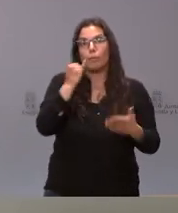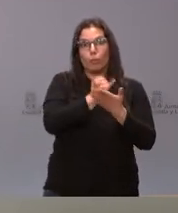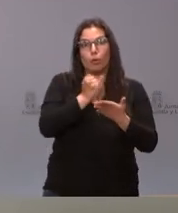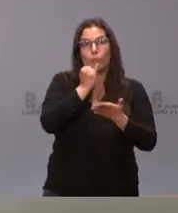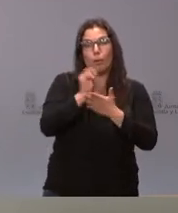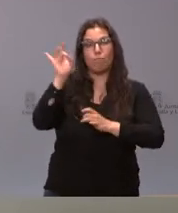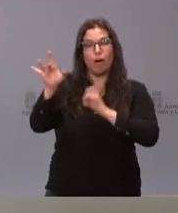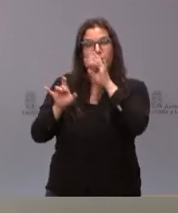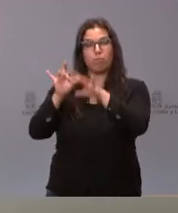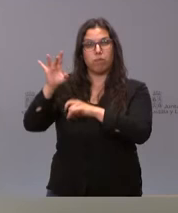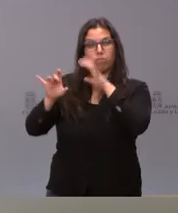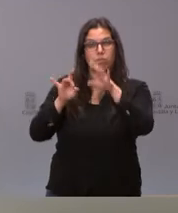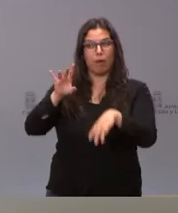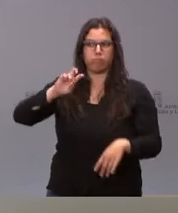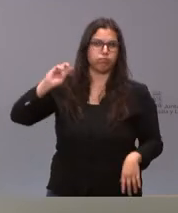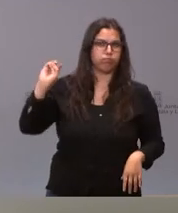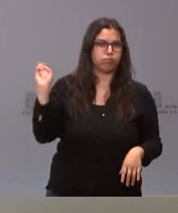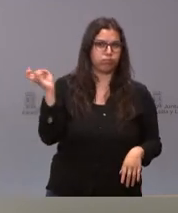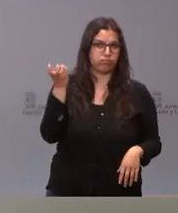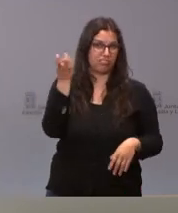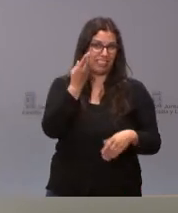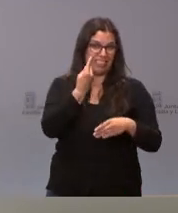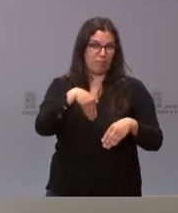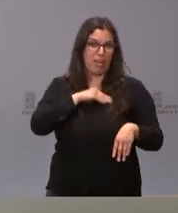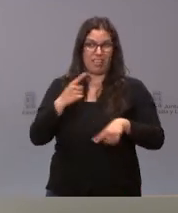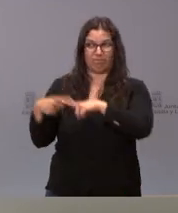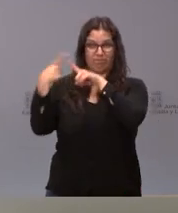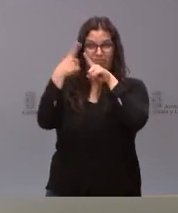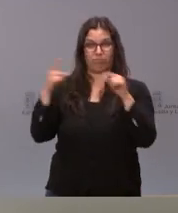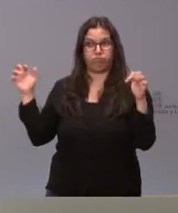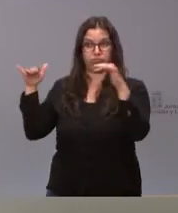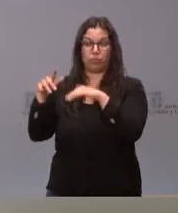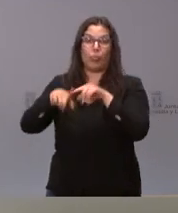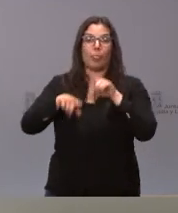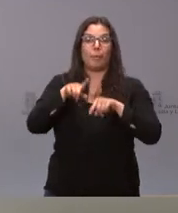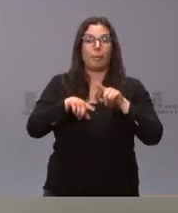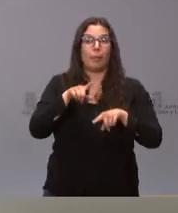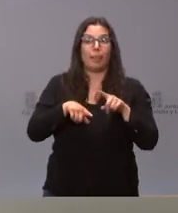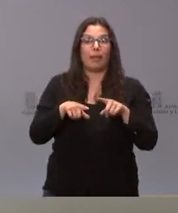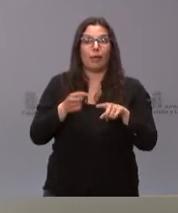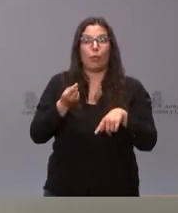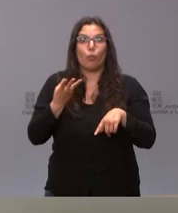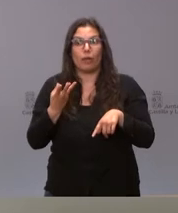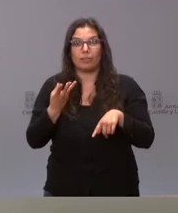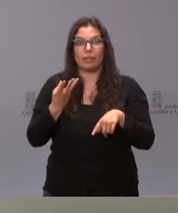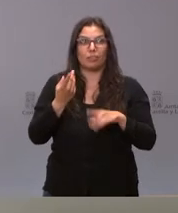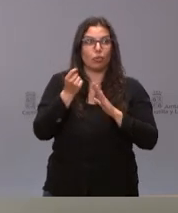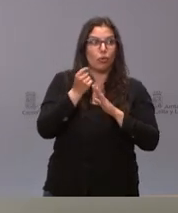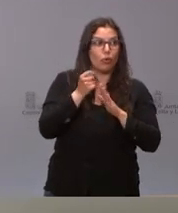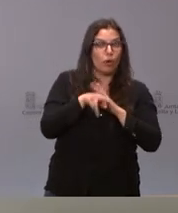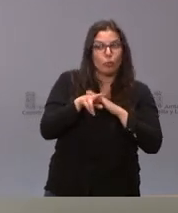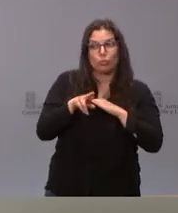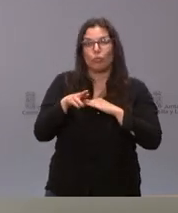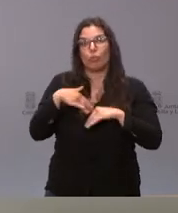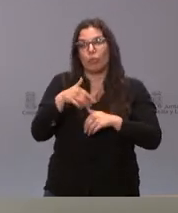que se han enviado también desde otras comunidades autónomas y por tanto ahí en función de las circunstancias y de las condiciones se irán